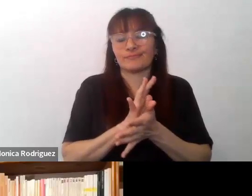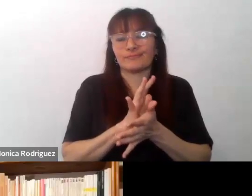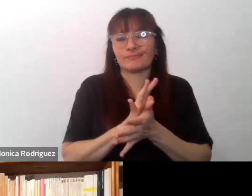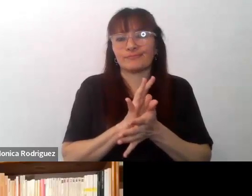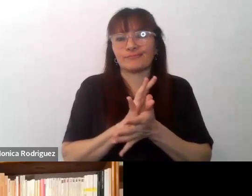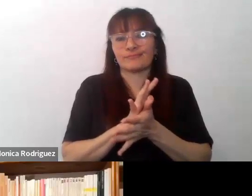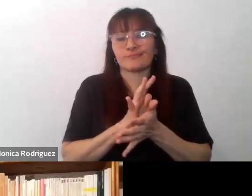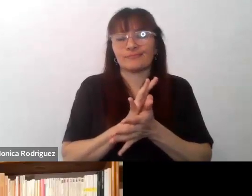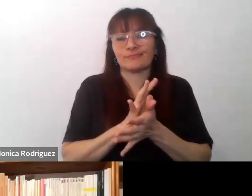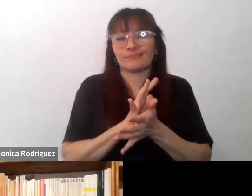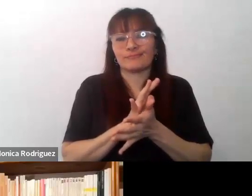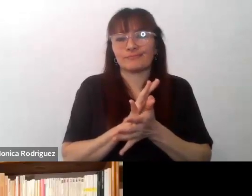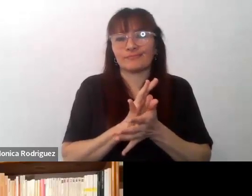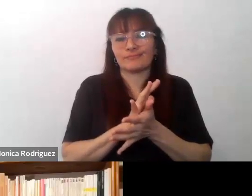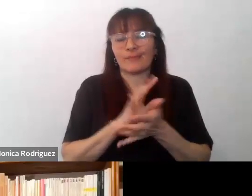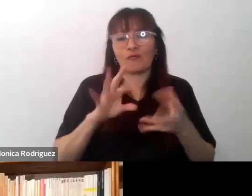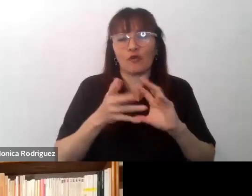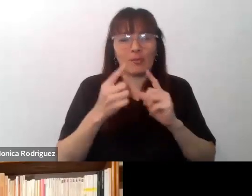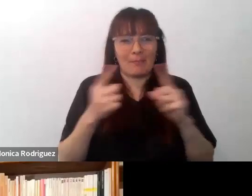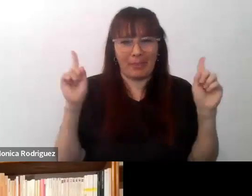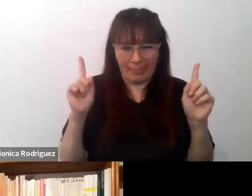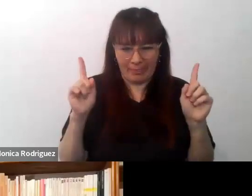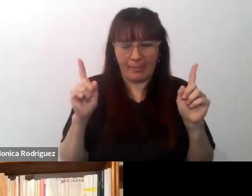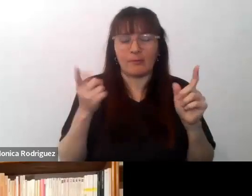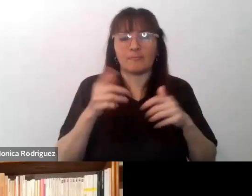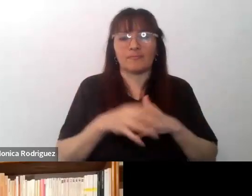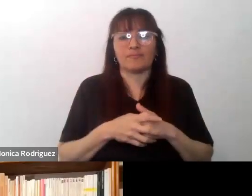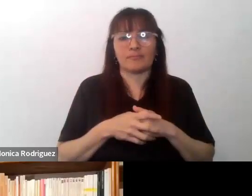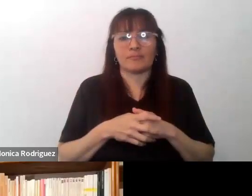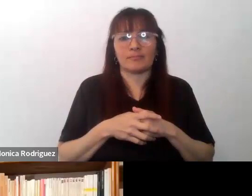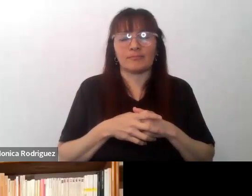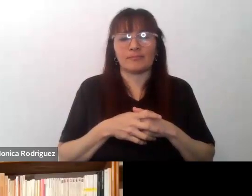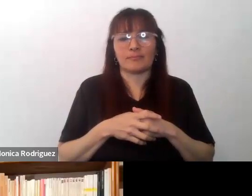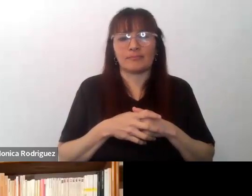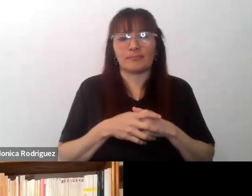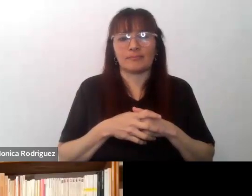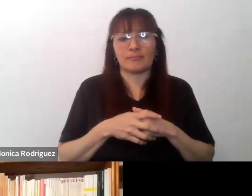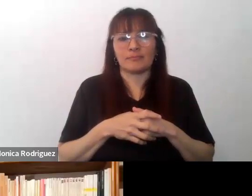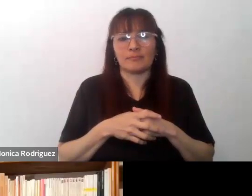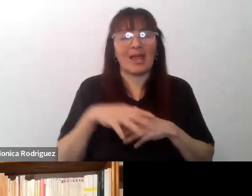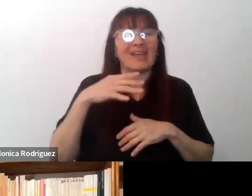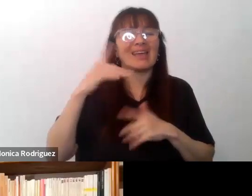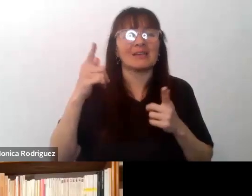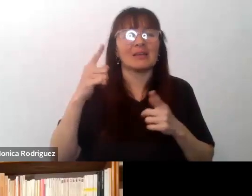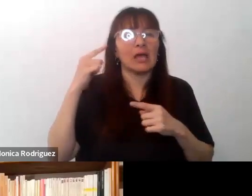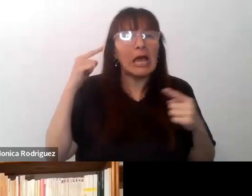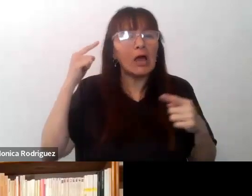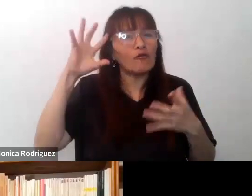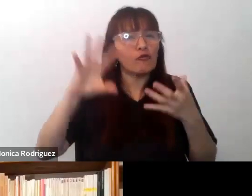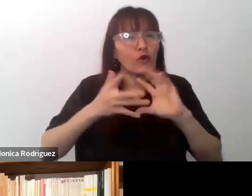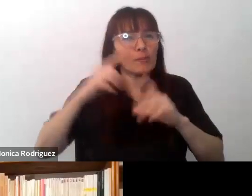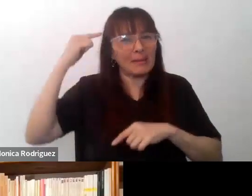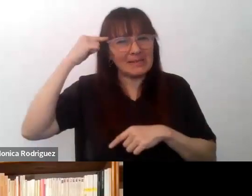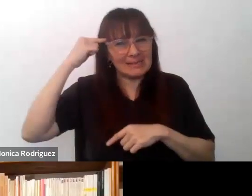intercultural blando y a la ideología comunicacional que, según Dequeros,